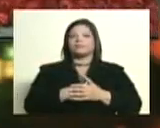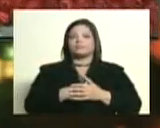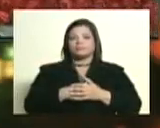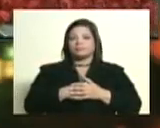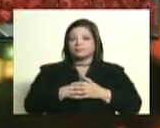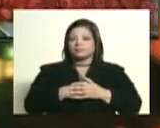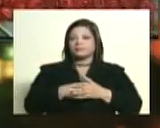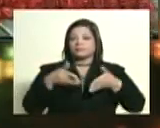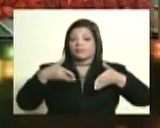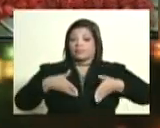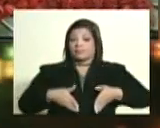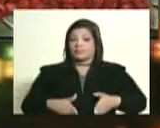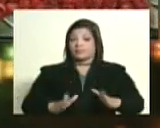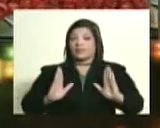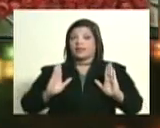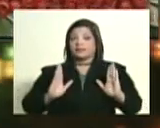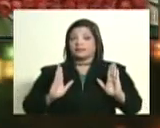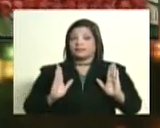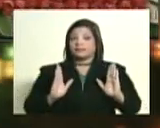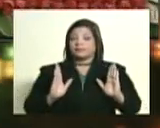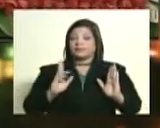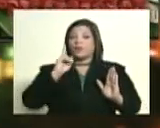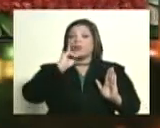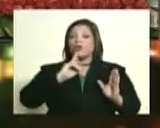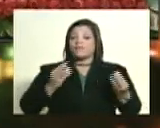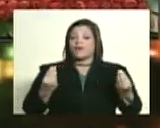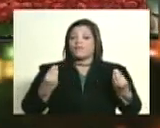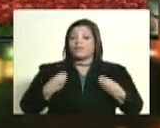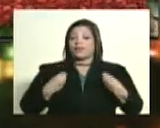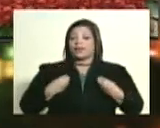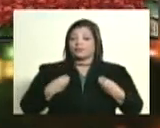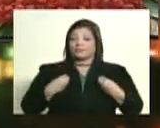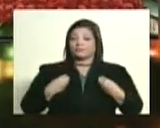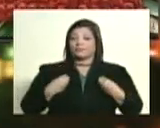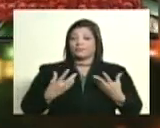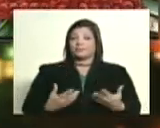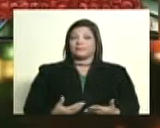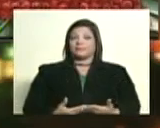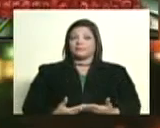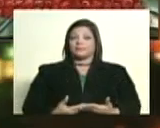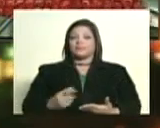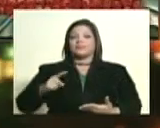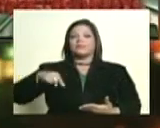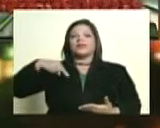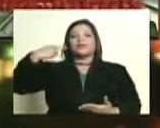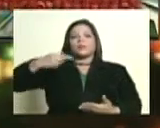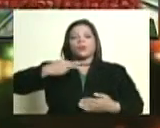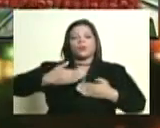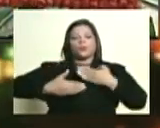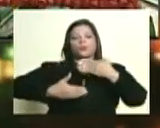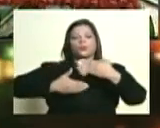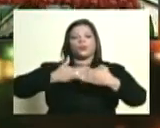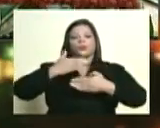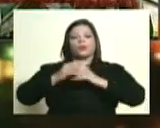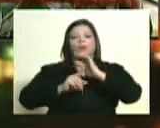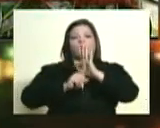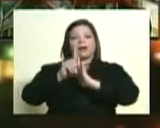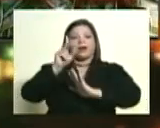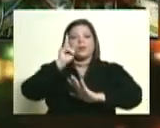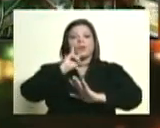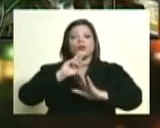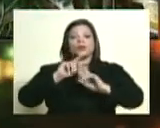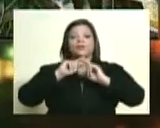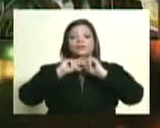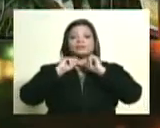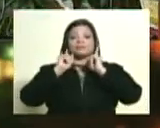nace nace Bolívar en vida y se redimensiona una vez Bolívar que Bolívar fallece